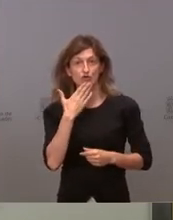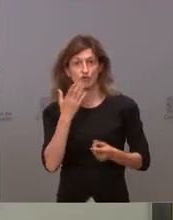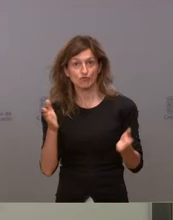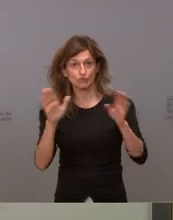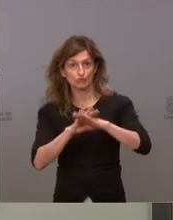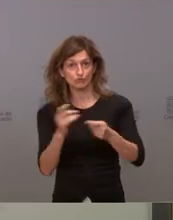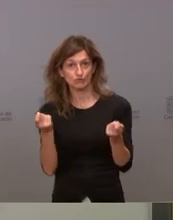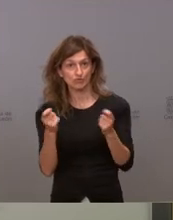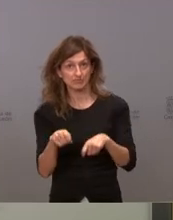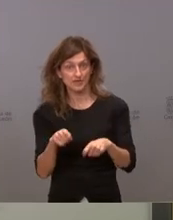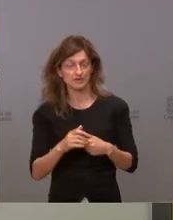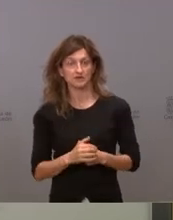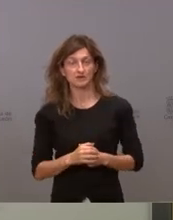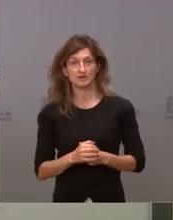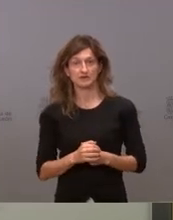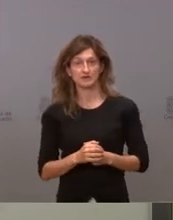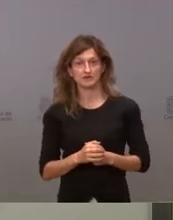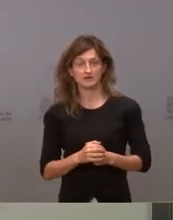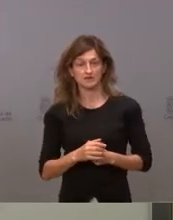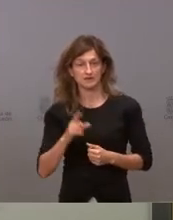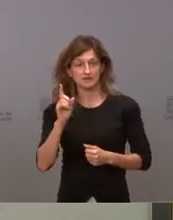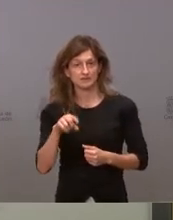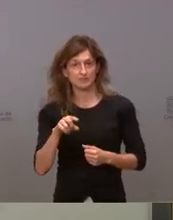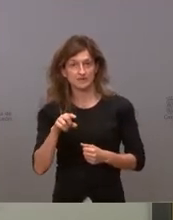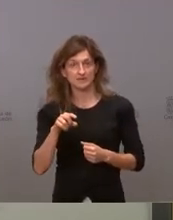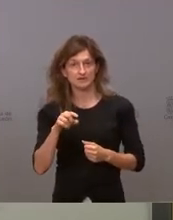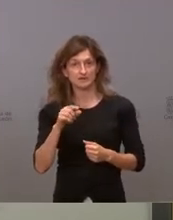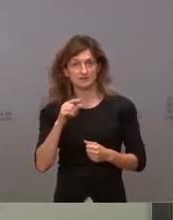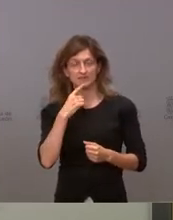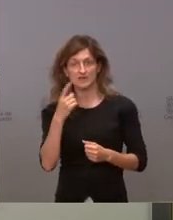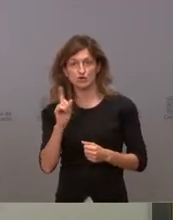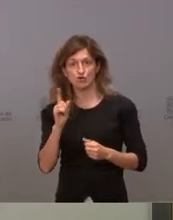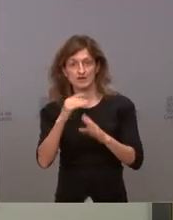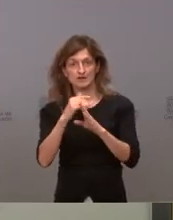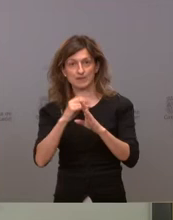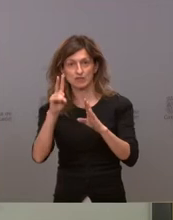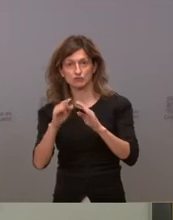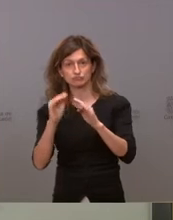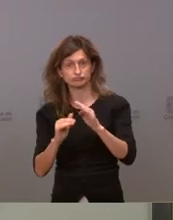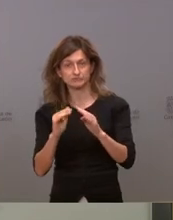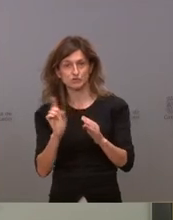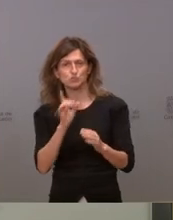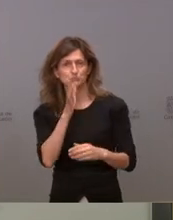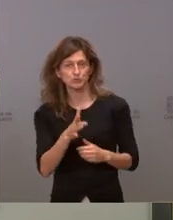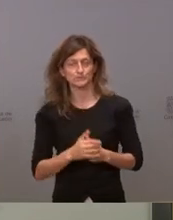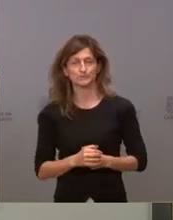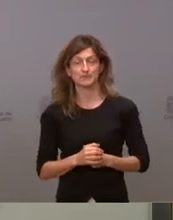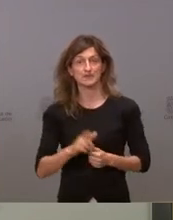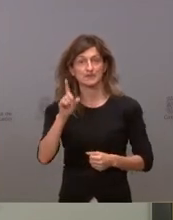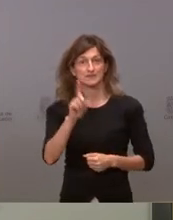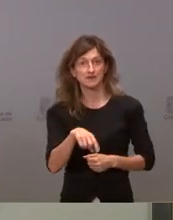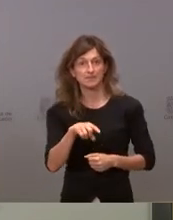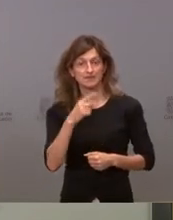se ha descartado retrasar al nivel 2 de alerta y luego en otro sentido lo de la